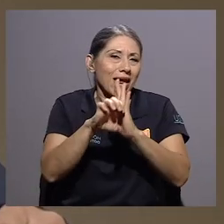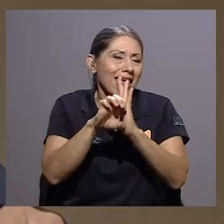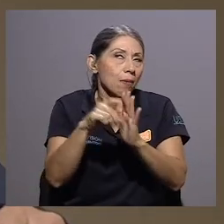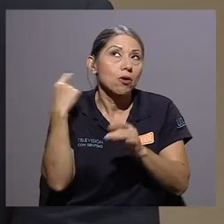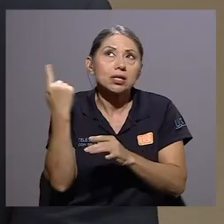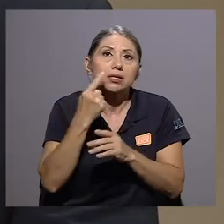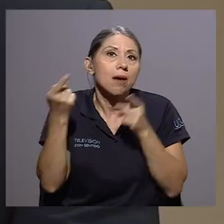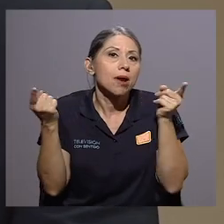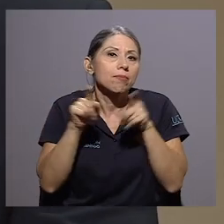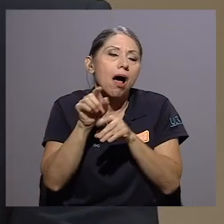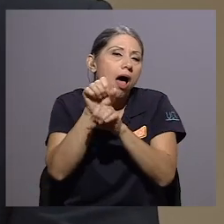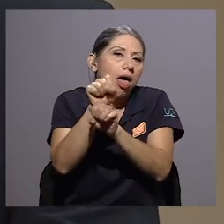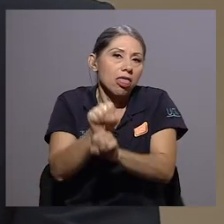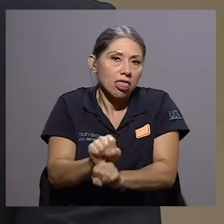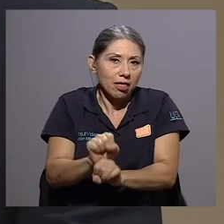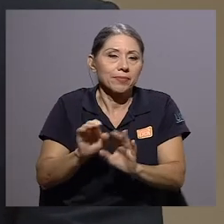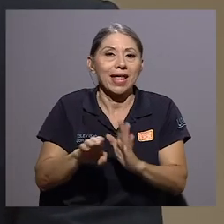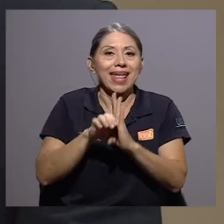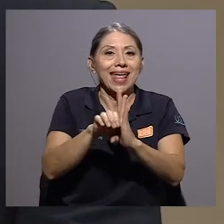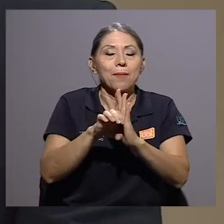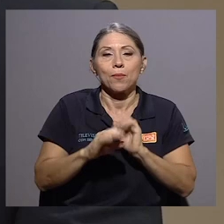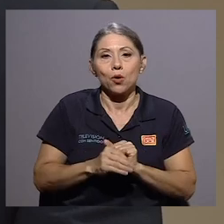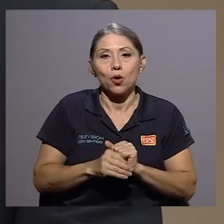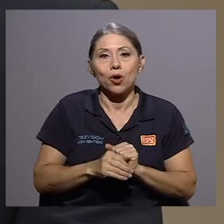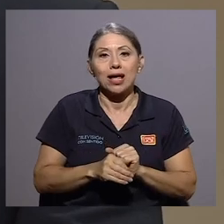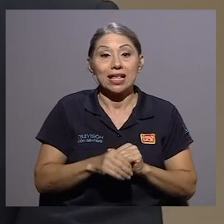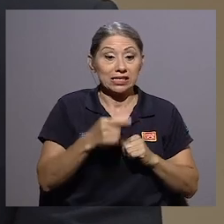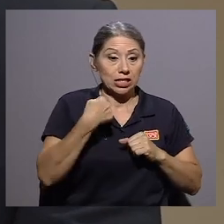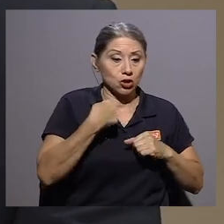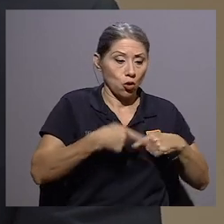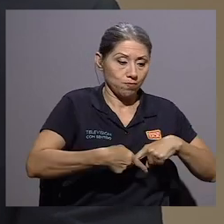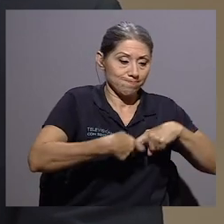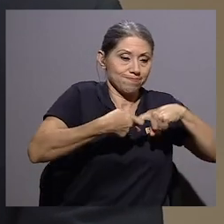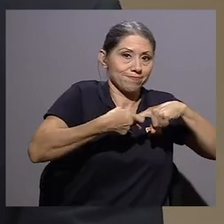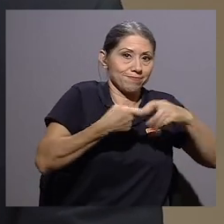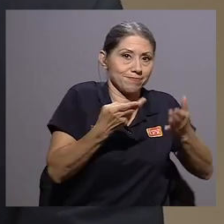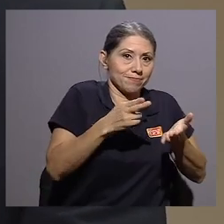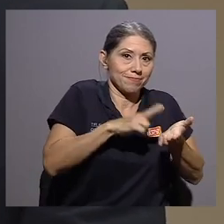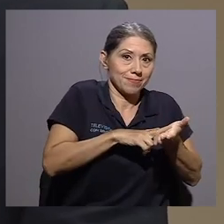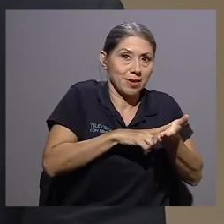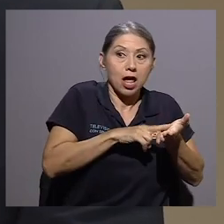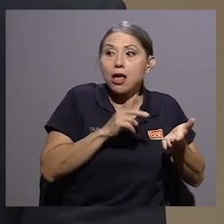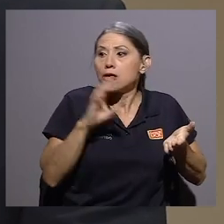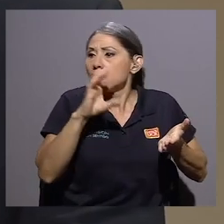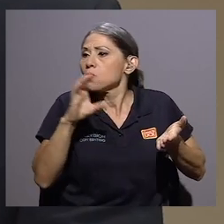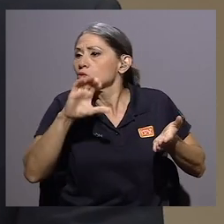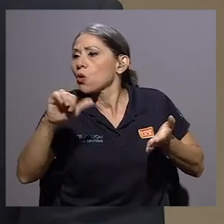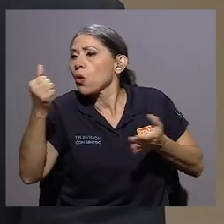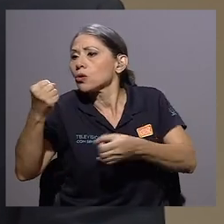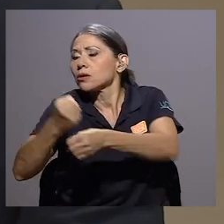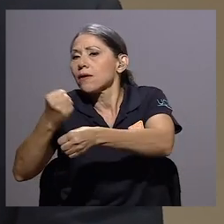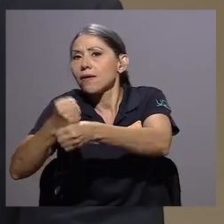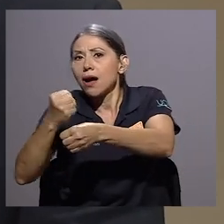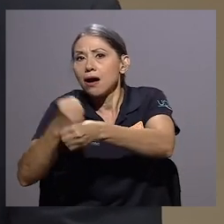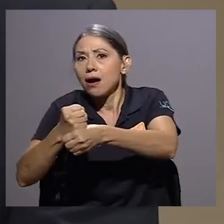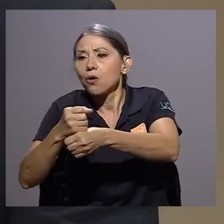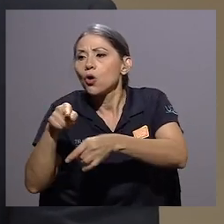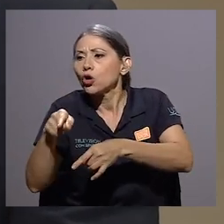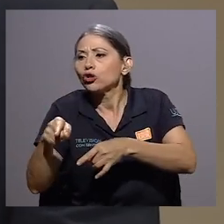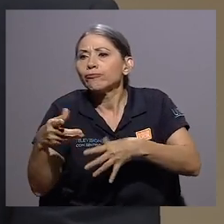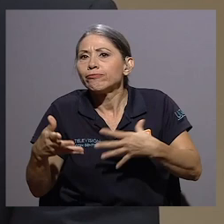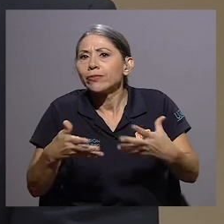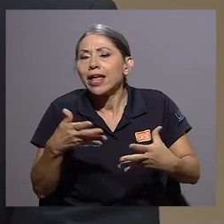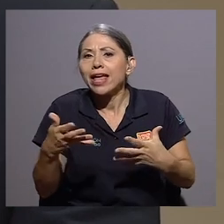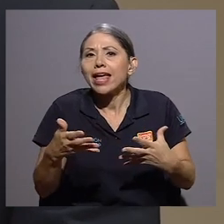por ejemplo, un ejemplo típico de esto es la no competencia contractual o la no concurrencia